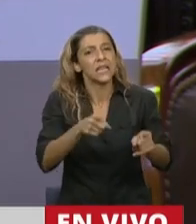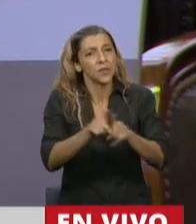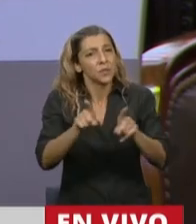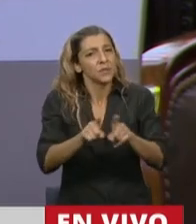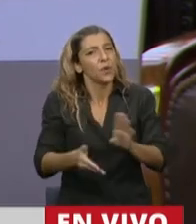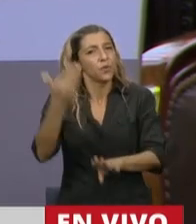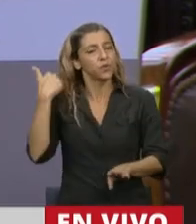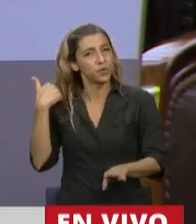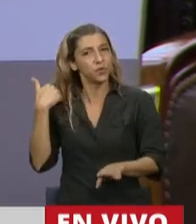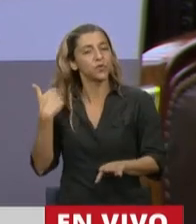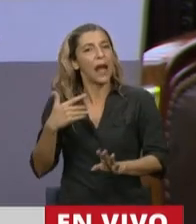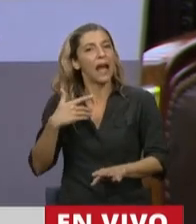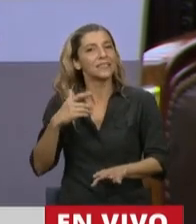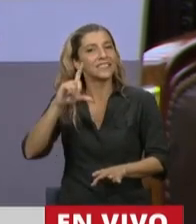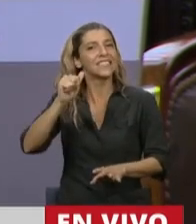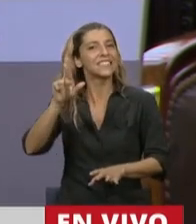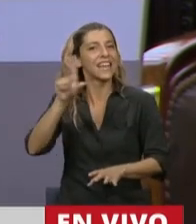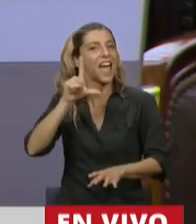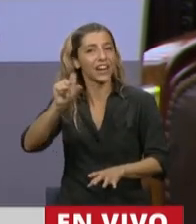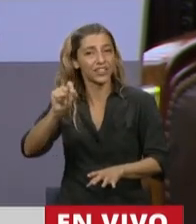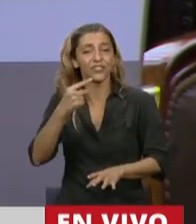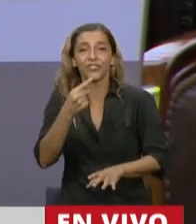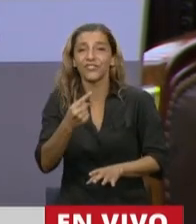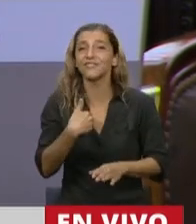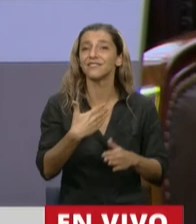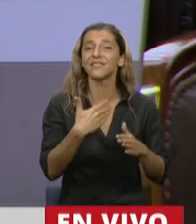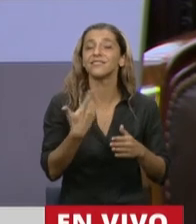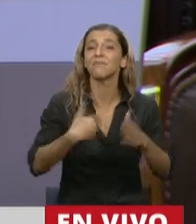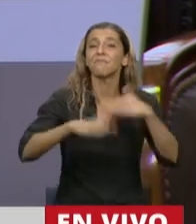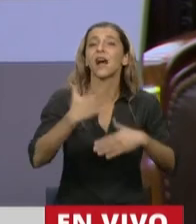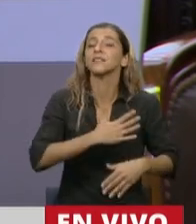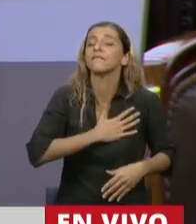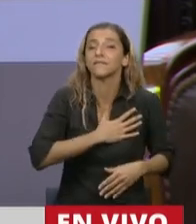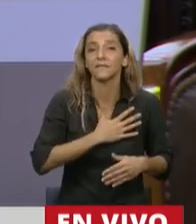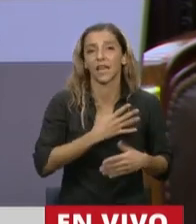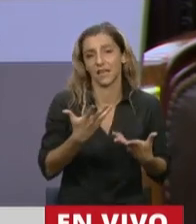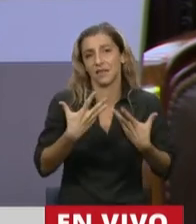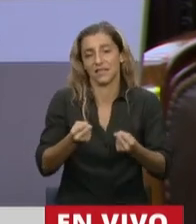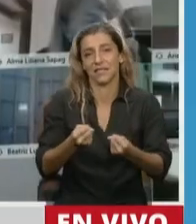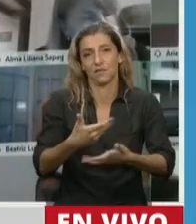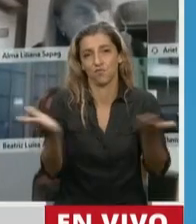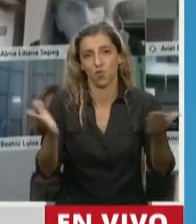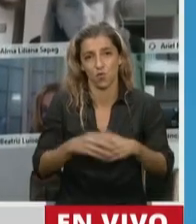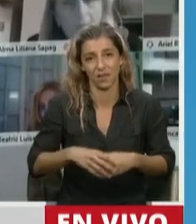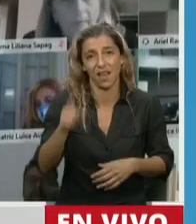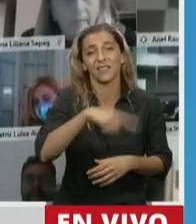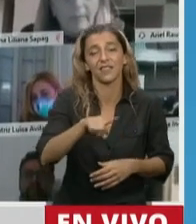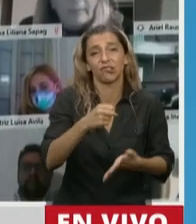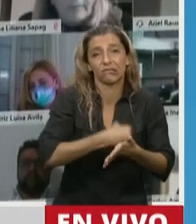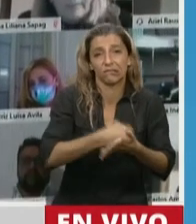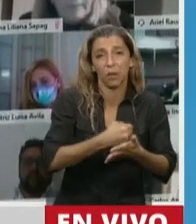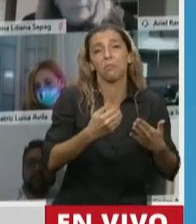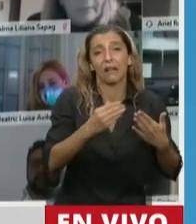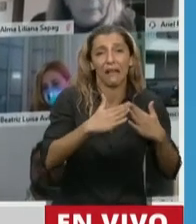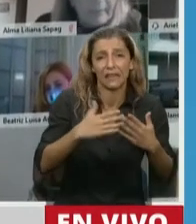que el doctor Carrillo dijo que era el bien más preciado de un ser humano, que es la salud pública. Señor